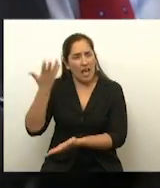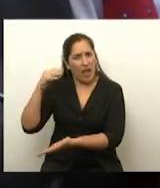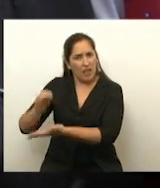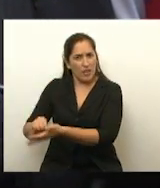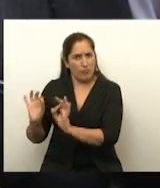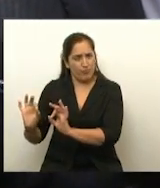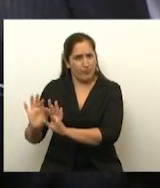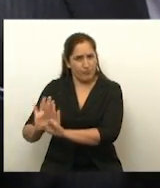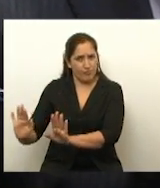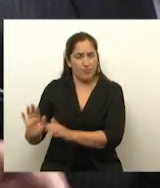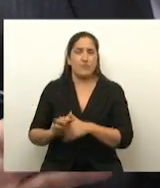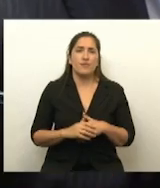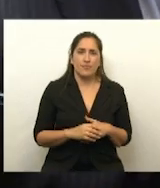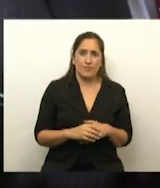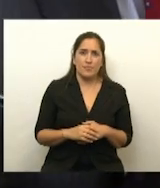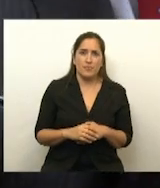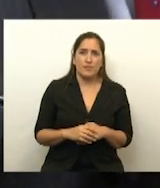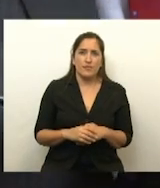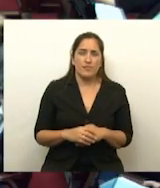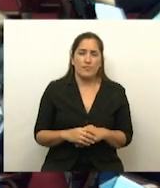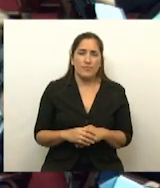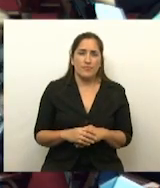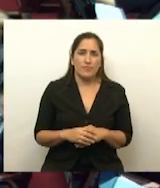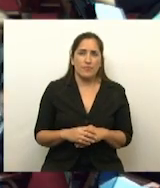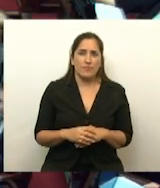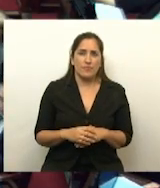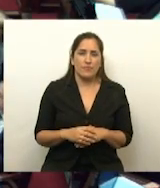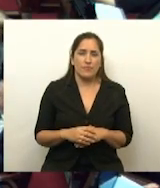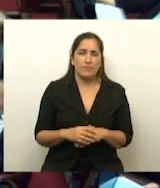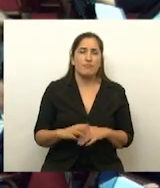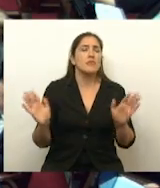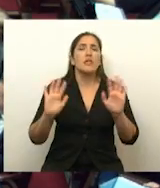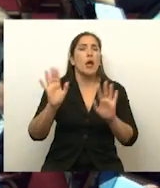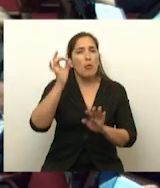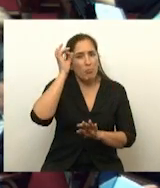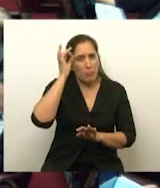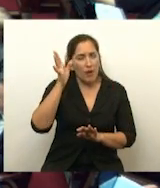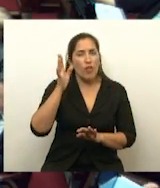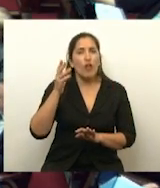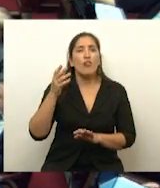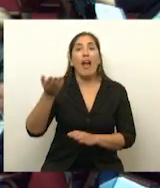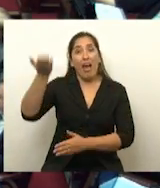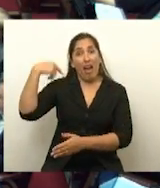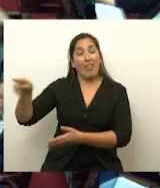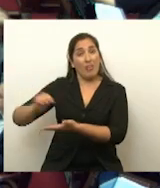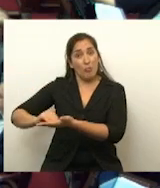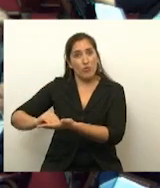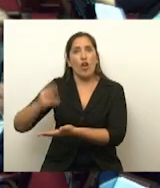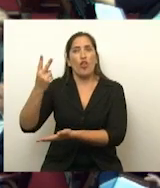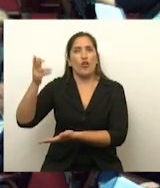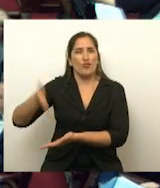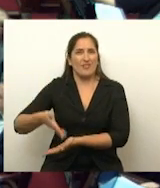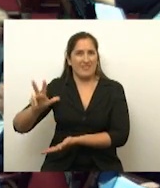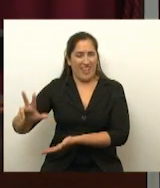unanimidad. Por dos tercios. No, no, perdón, por dos tercios. Estuvo dos tercios en la Cámara. tercios.